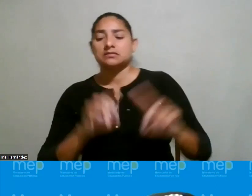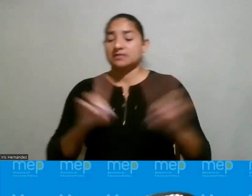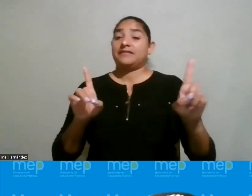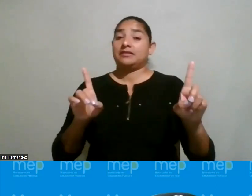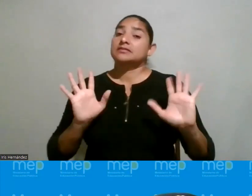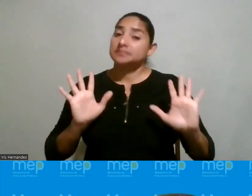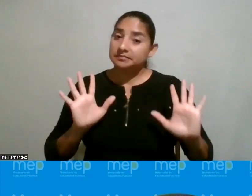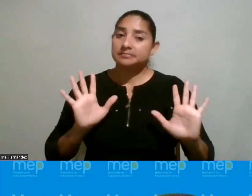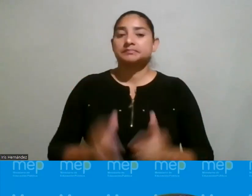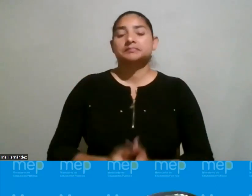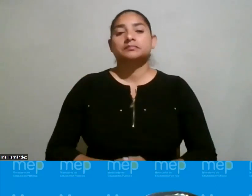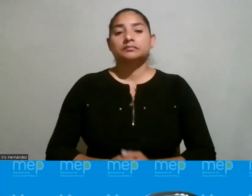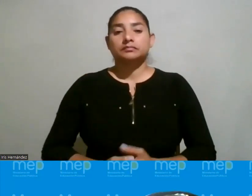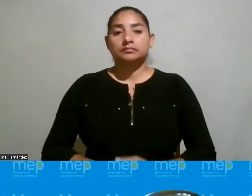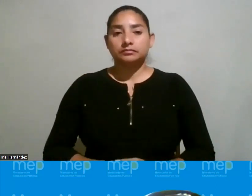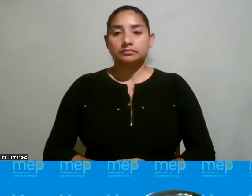¿verdad? No sé